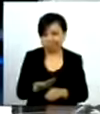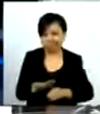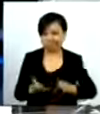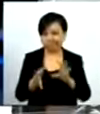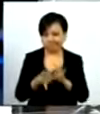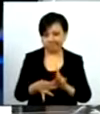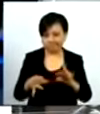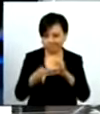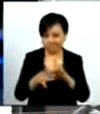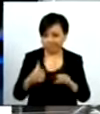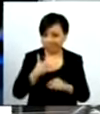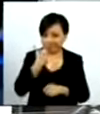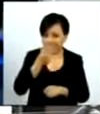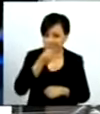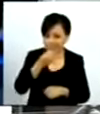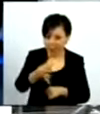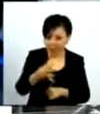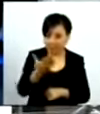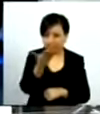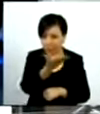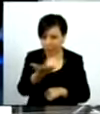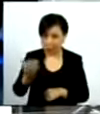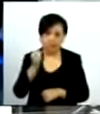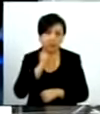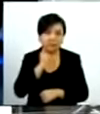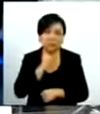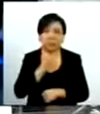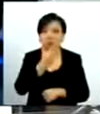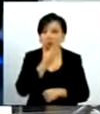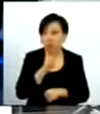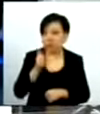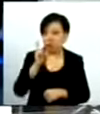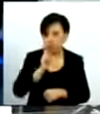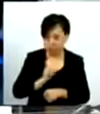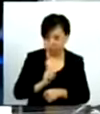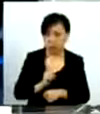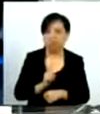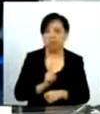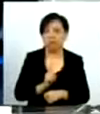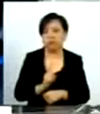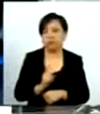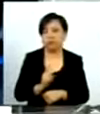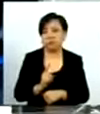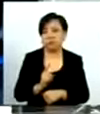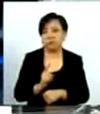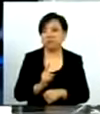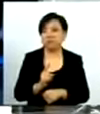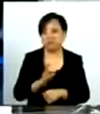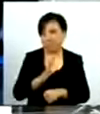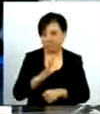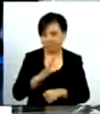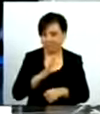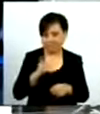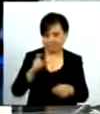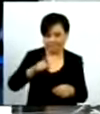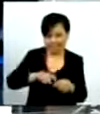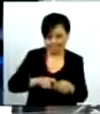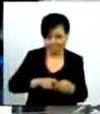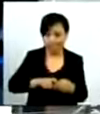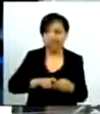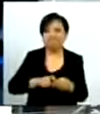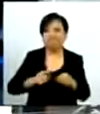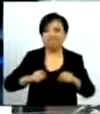Quiero anunciarles a los senadores que se encuentran a través de la plataforma digital